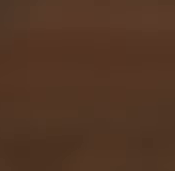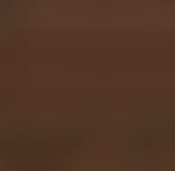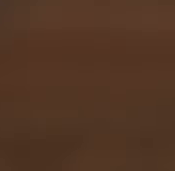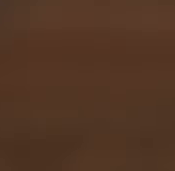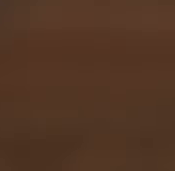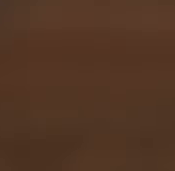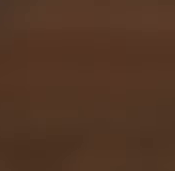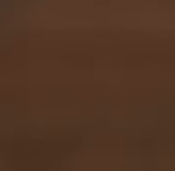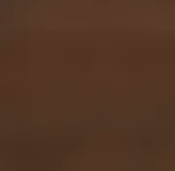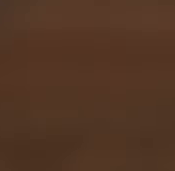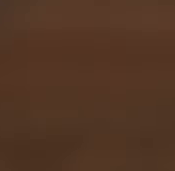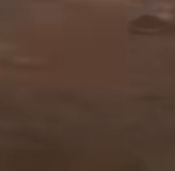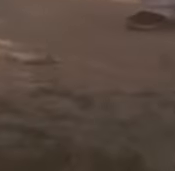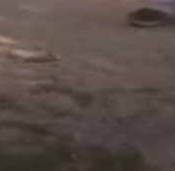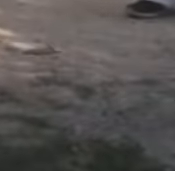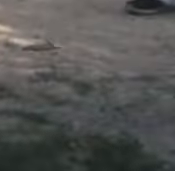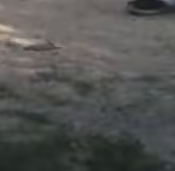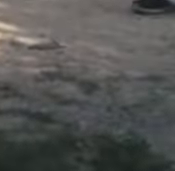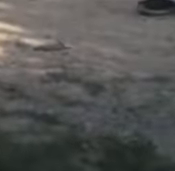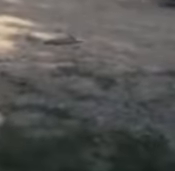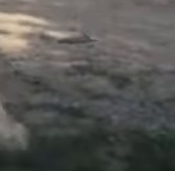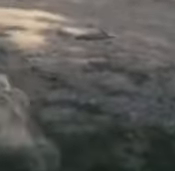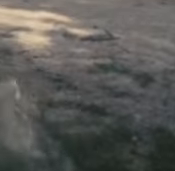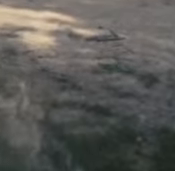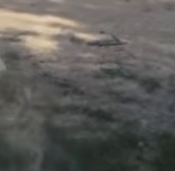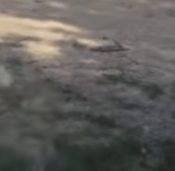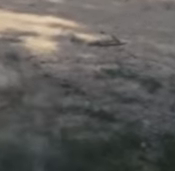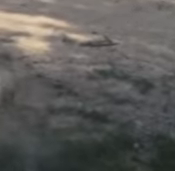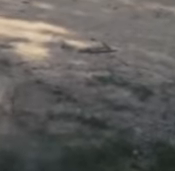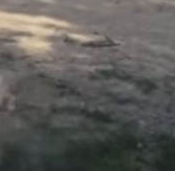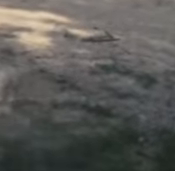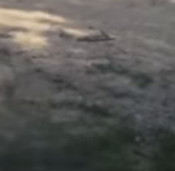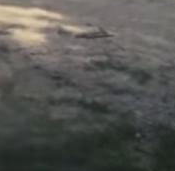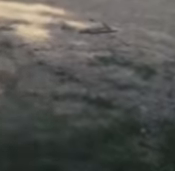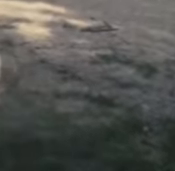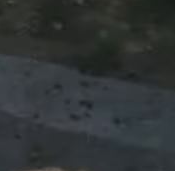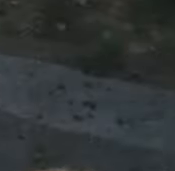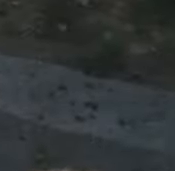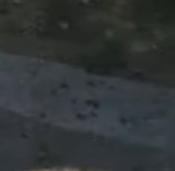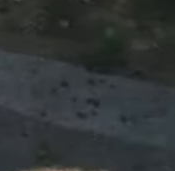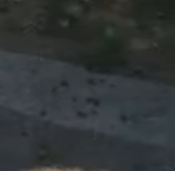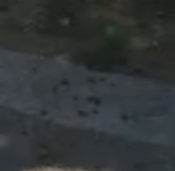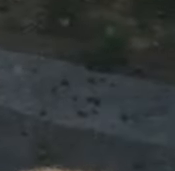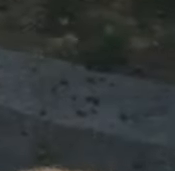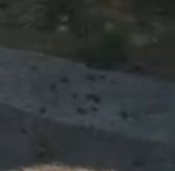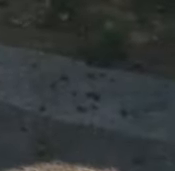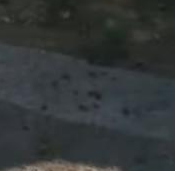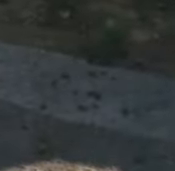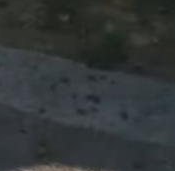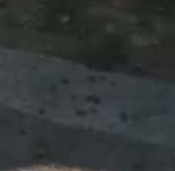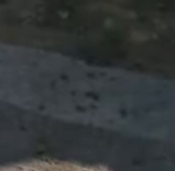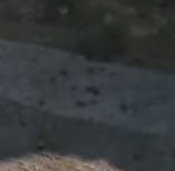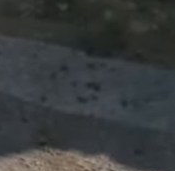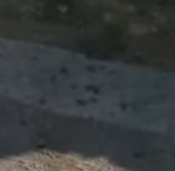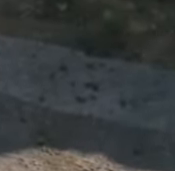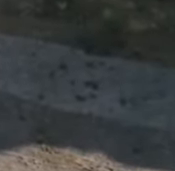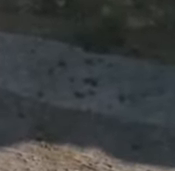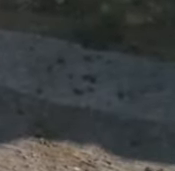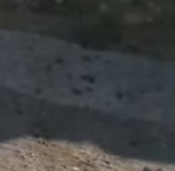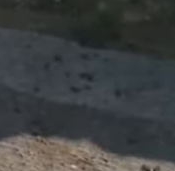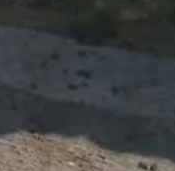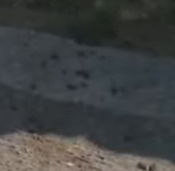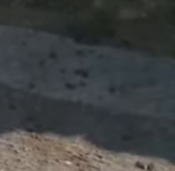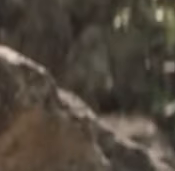refinar a los agricultores de la zona y apadrinar una colmena. A los apicultores, reducir o